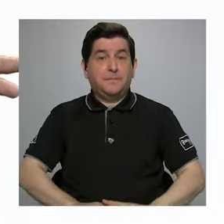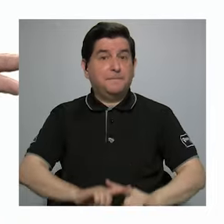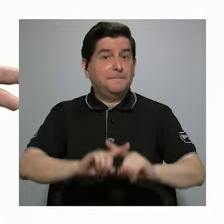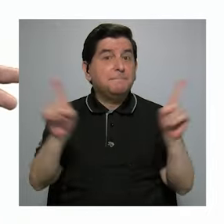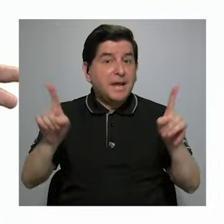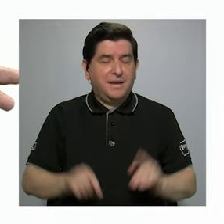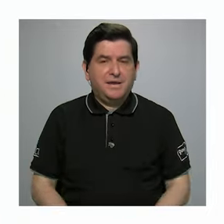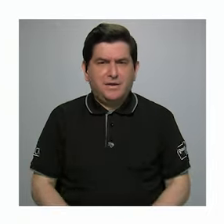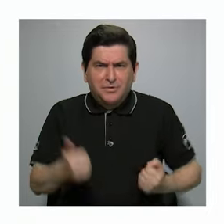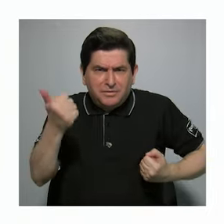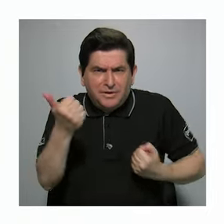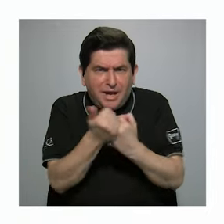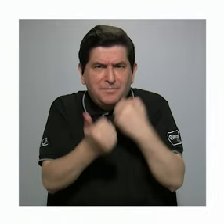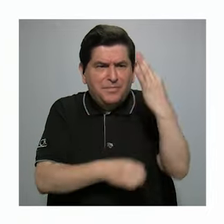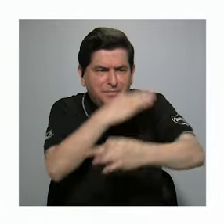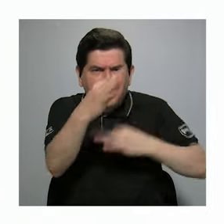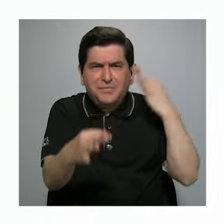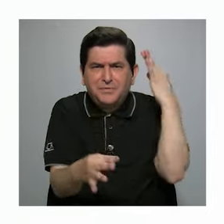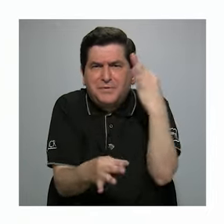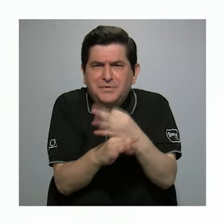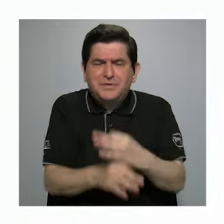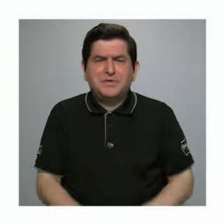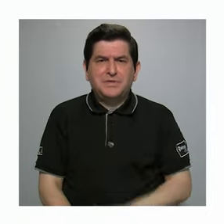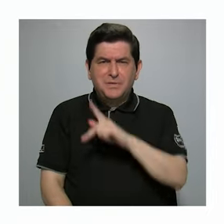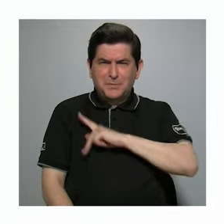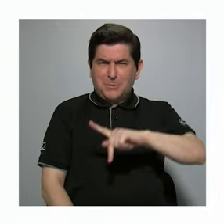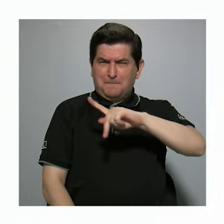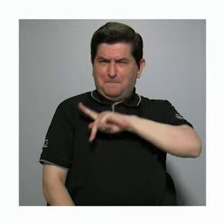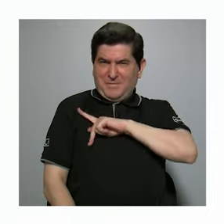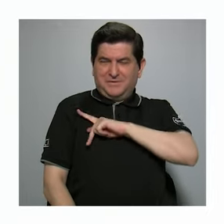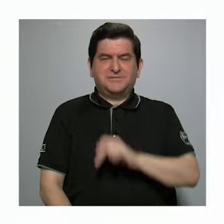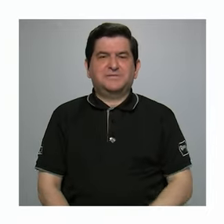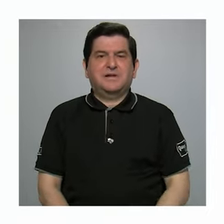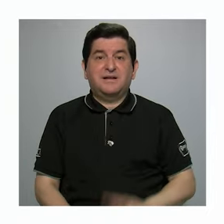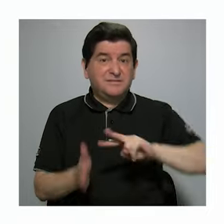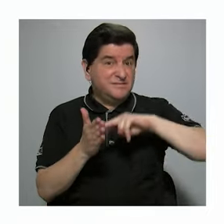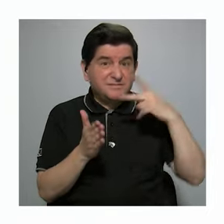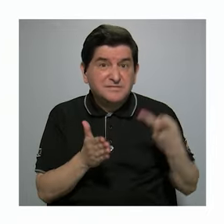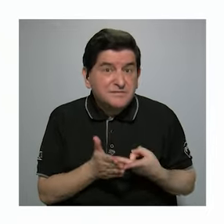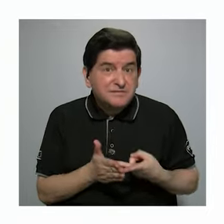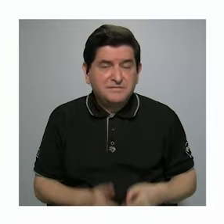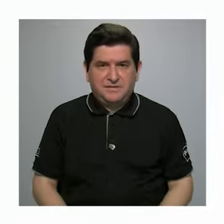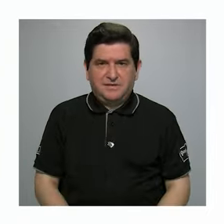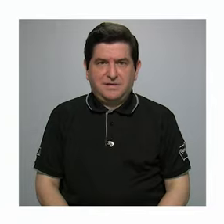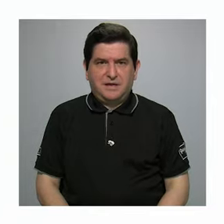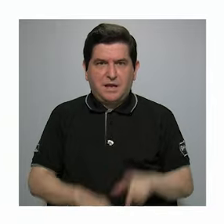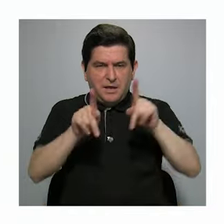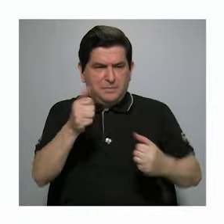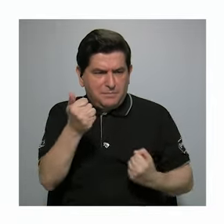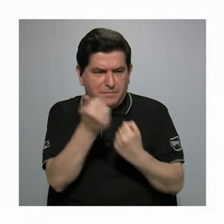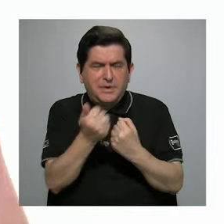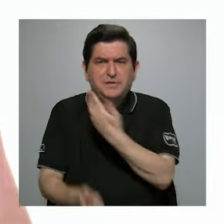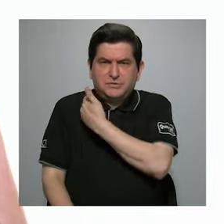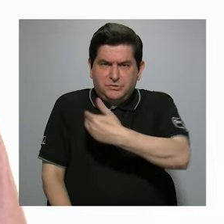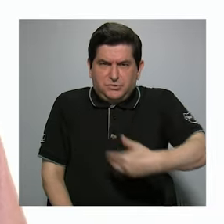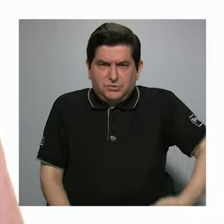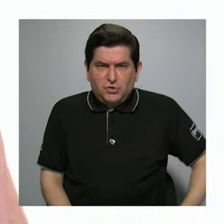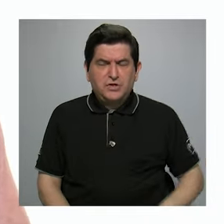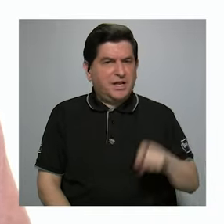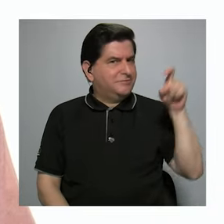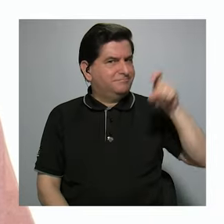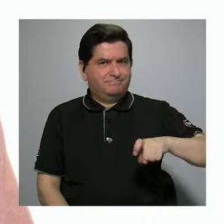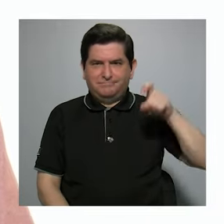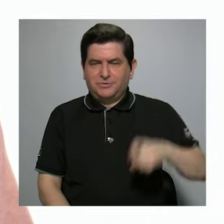obstante, este apoyo es de naturaleza personalista, lo que quiere decir que quienes respaldan al mandatario no